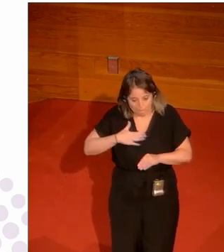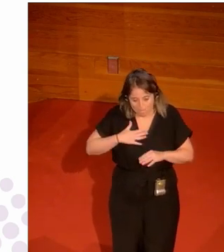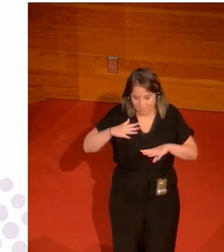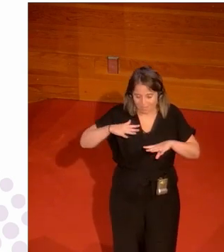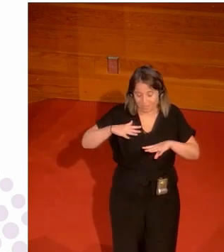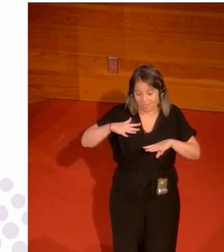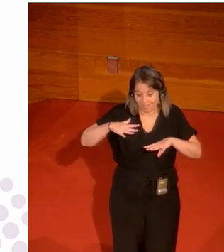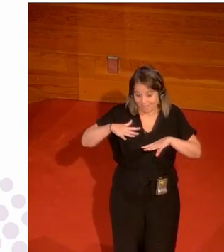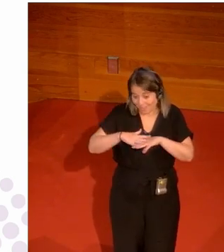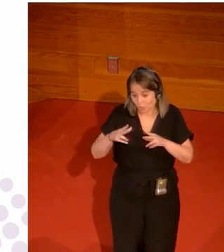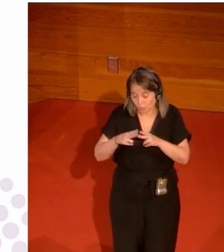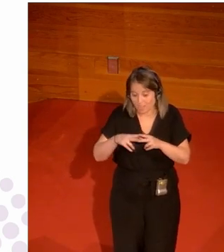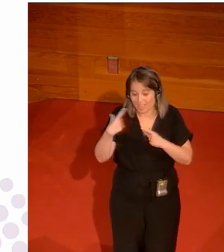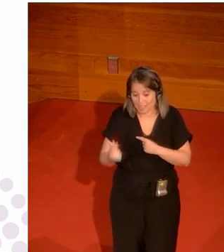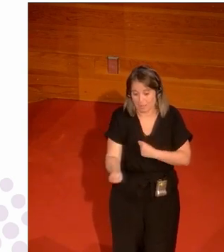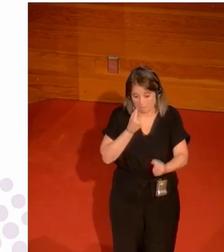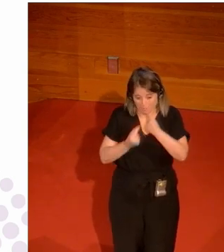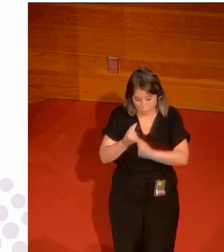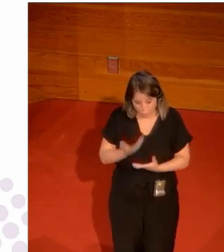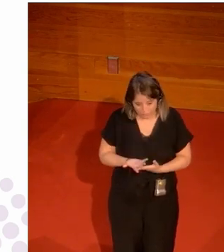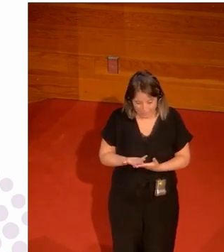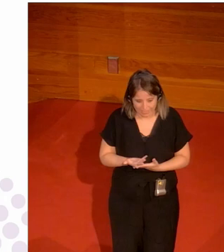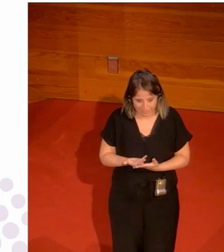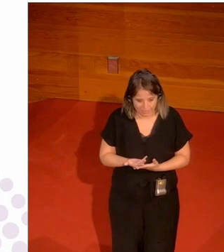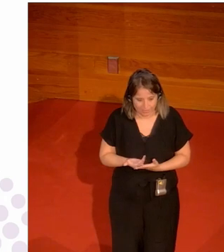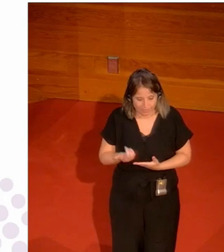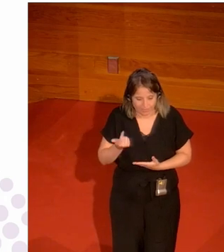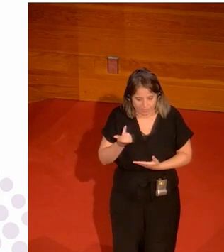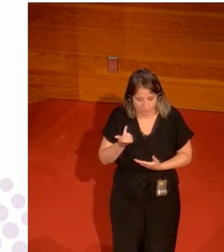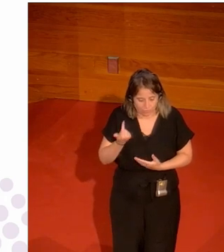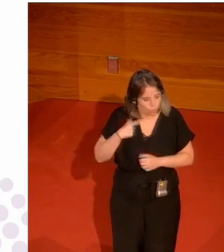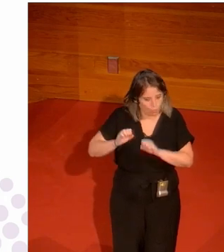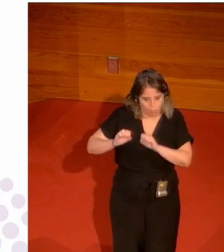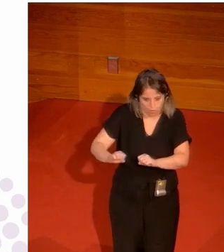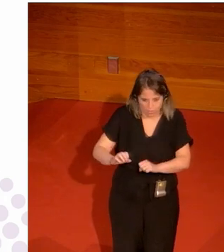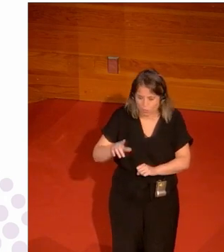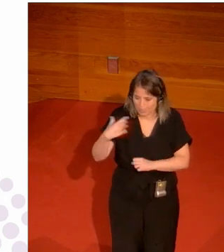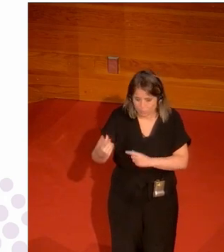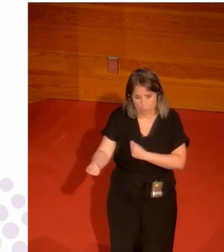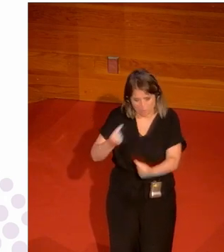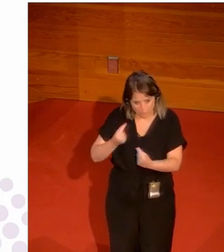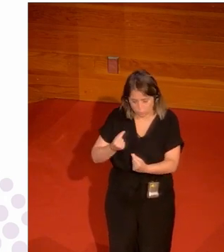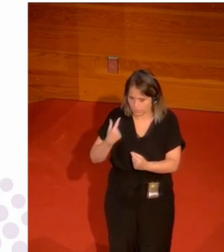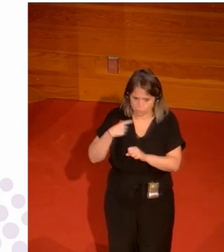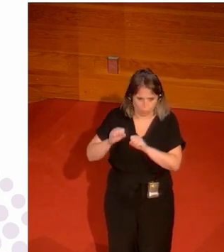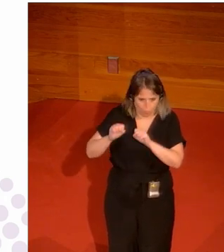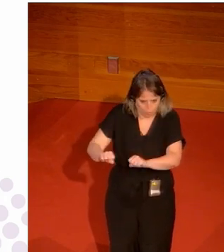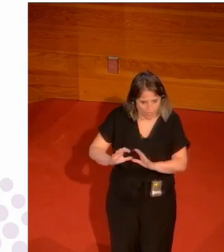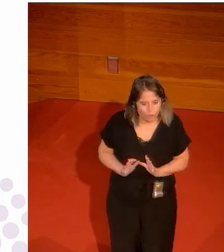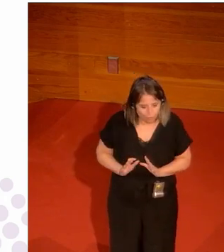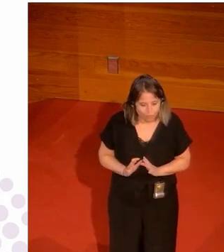venga la gente insultarte exacto cuando de nacid me dijo tú bloqueas sin piedad y yo bloqueo sin piedad o a mí no me viene esto a insultar ni a faltar el respeto